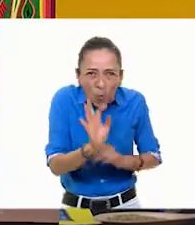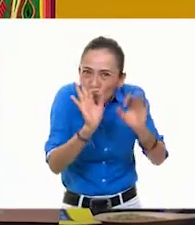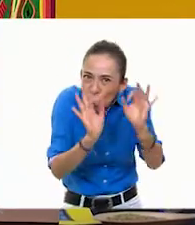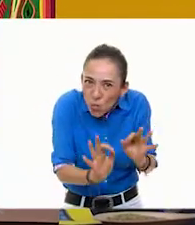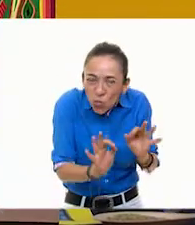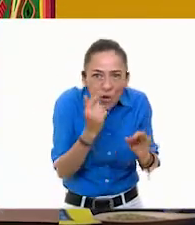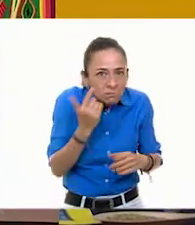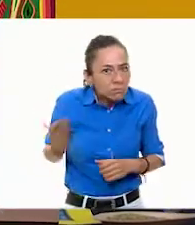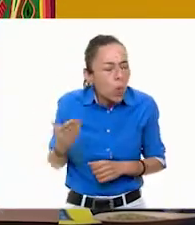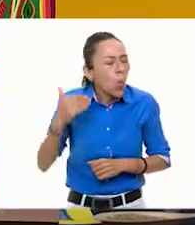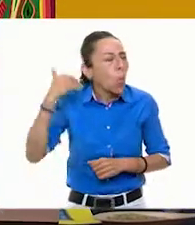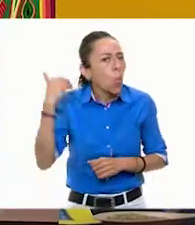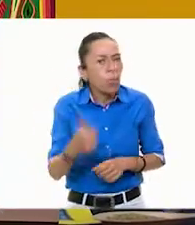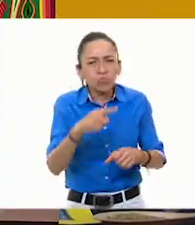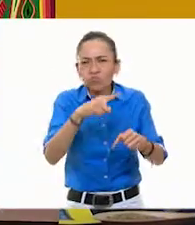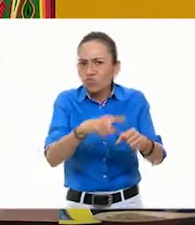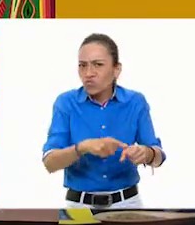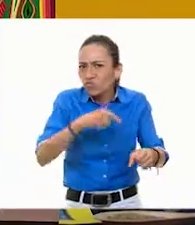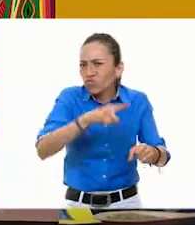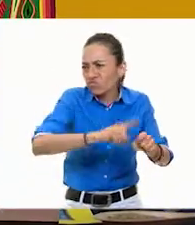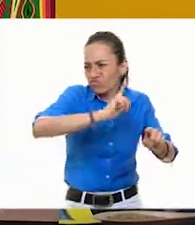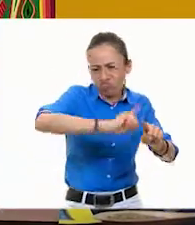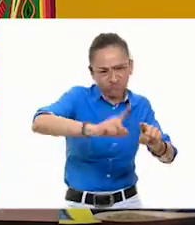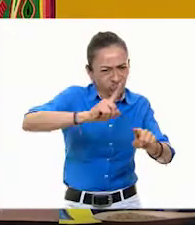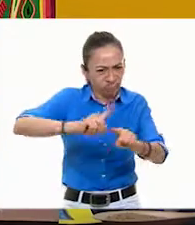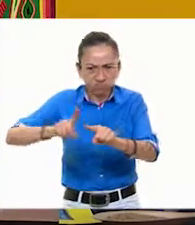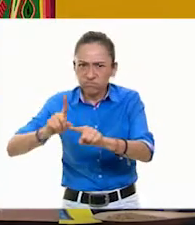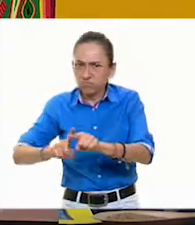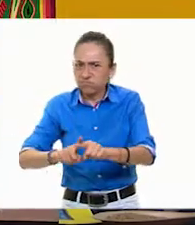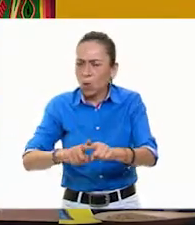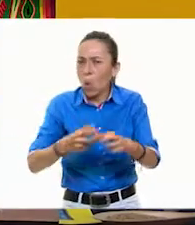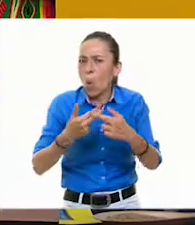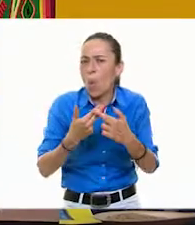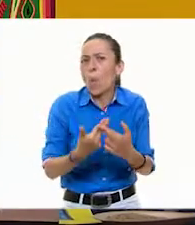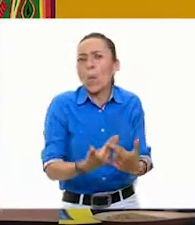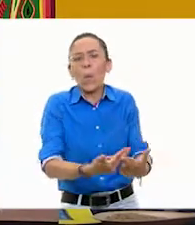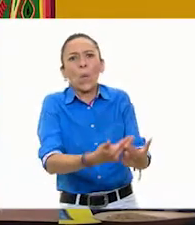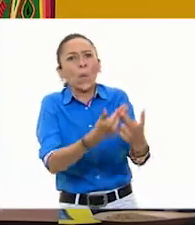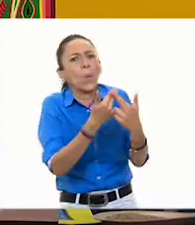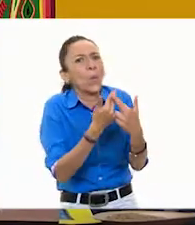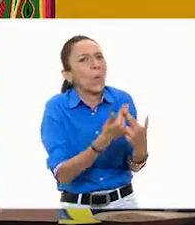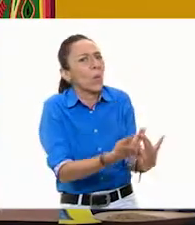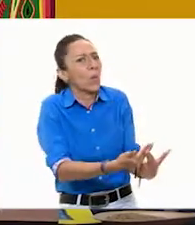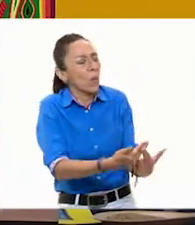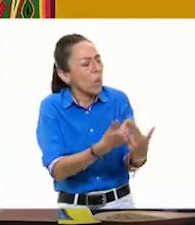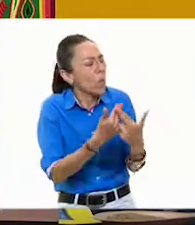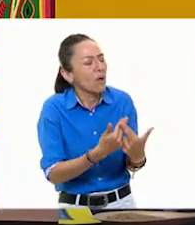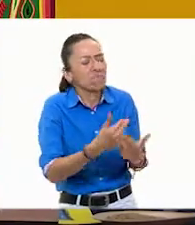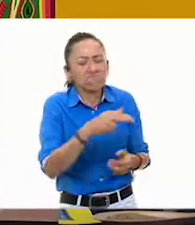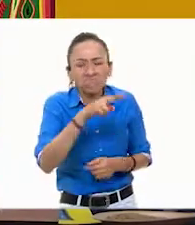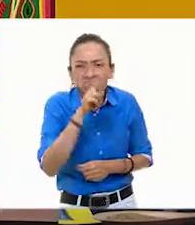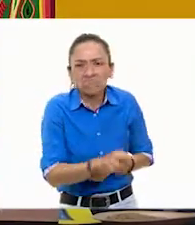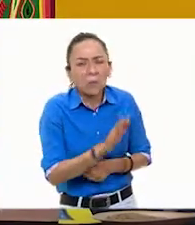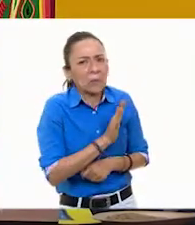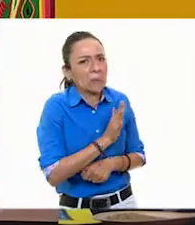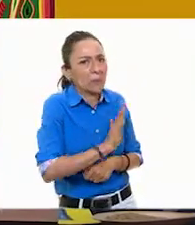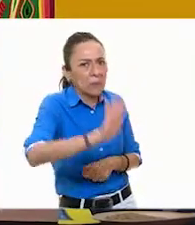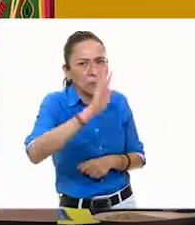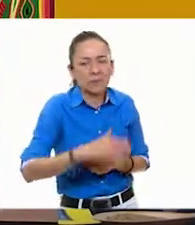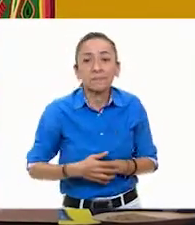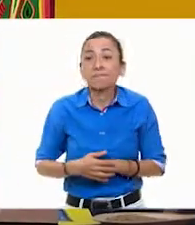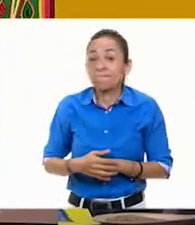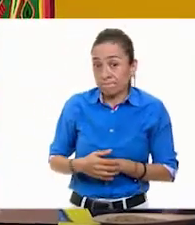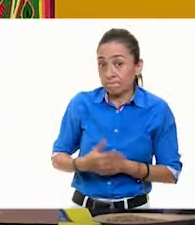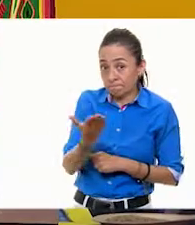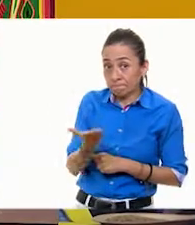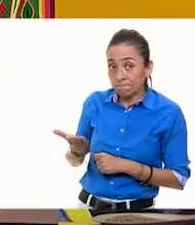colorido que tiene, las formas, el diseño. Es fantástico, de verdad. esto, si ustedes se acercaran a verlo, es